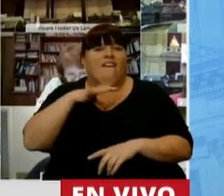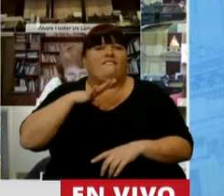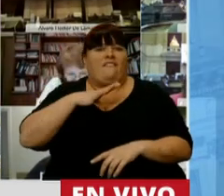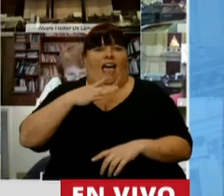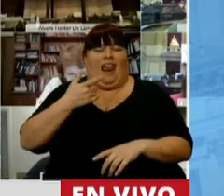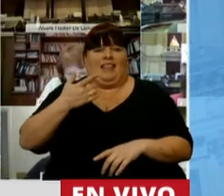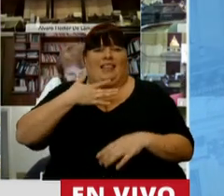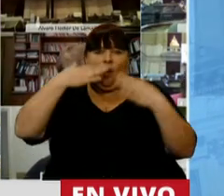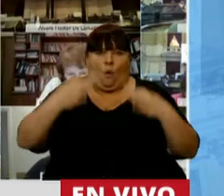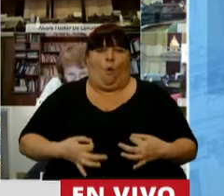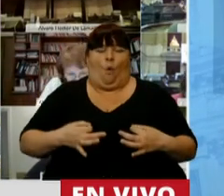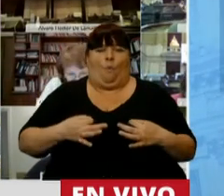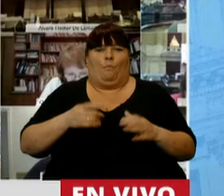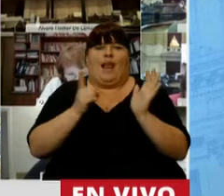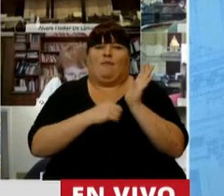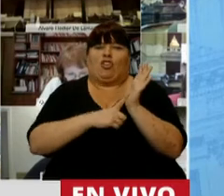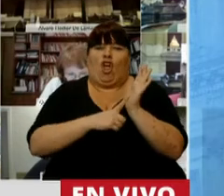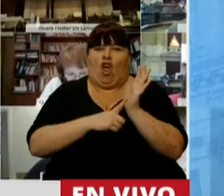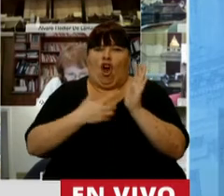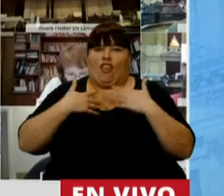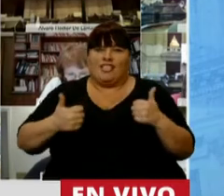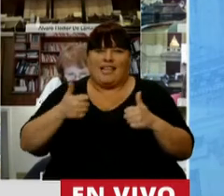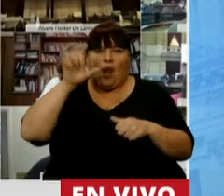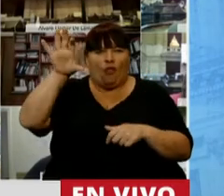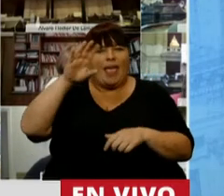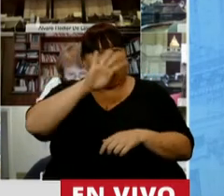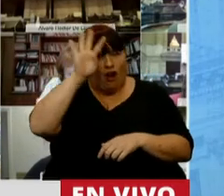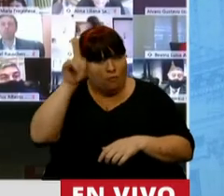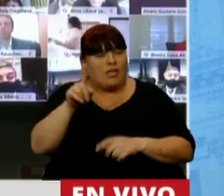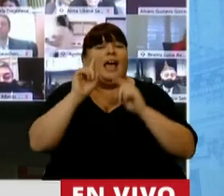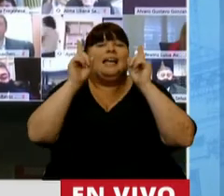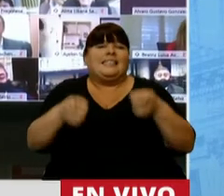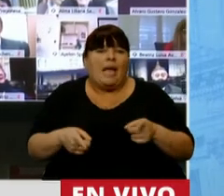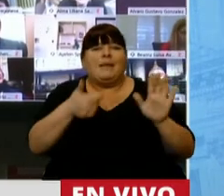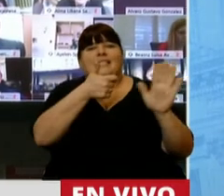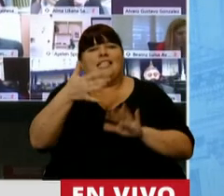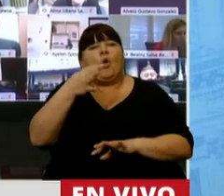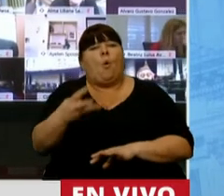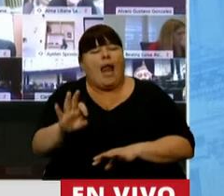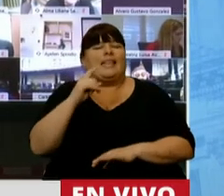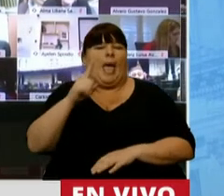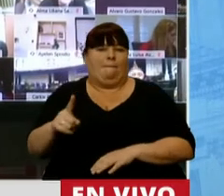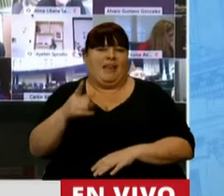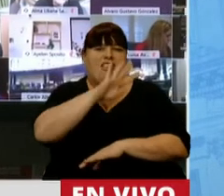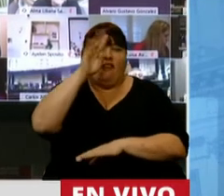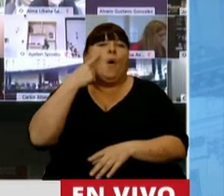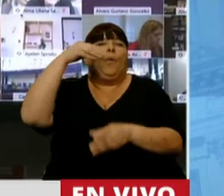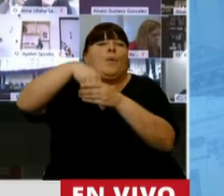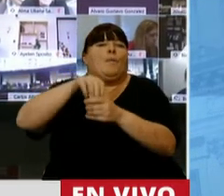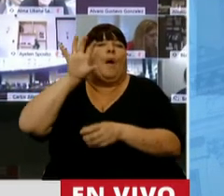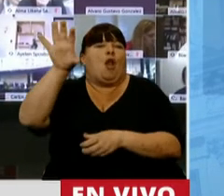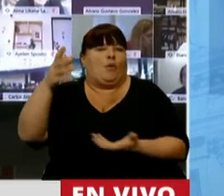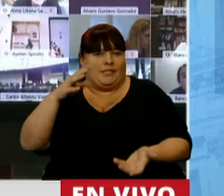cumplido con los protocolos que están vigentes en la provincia, sino también a los 640.000 formoseños que estamos adentro de la